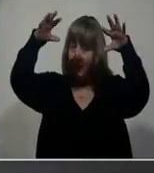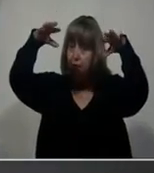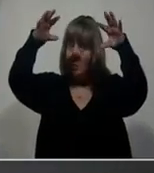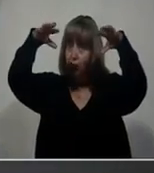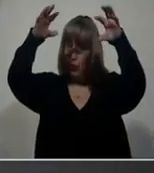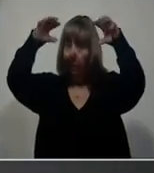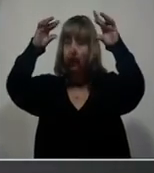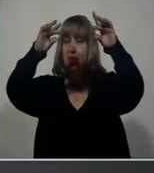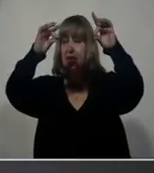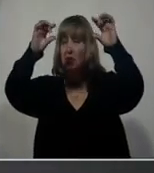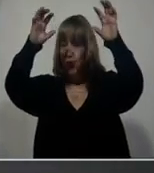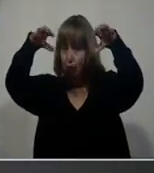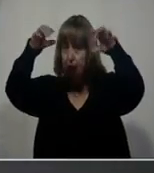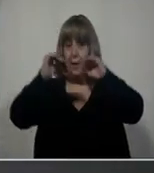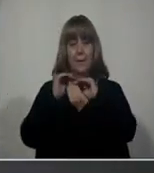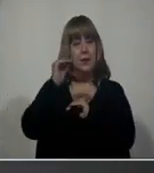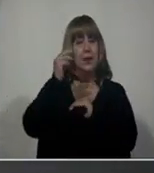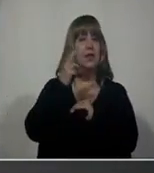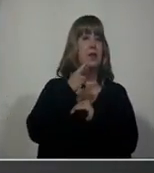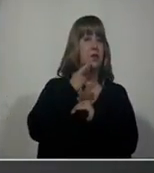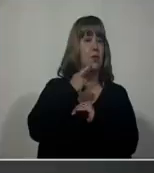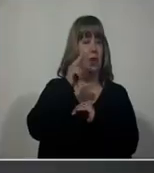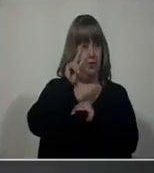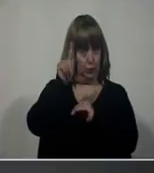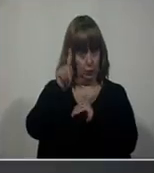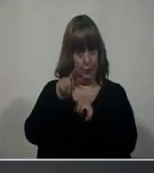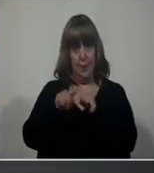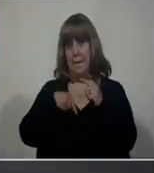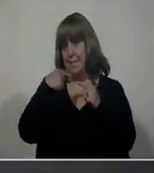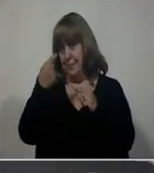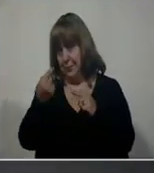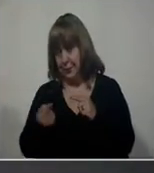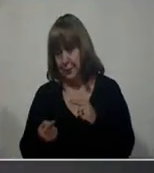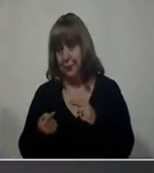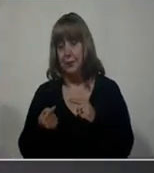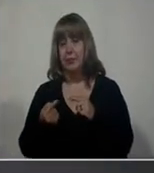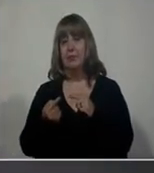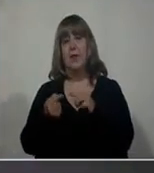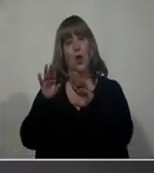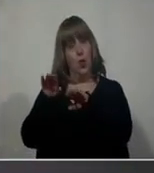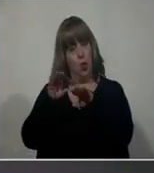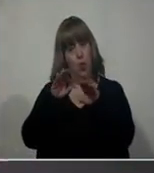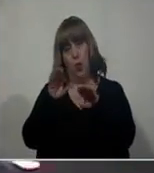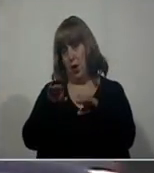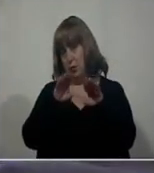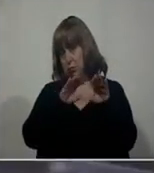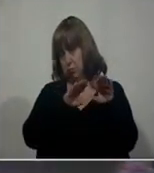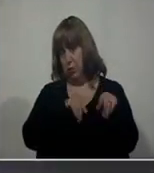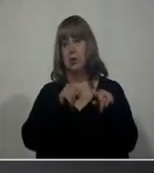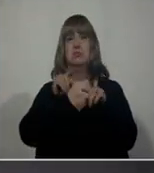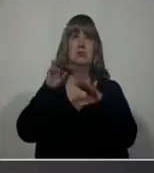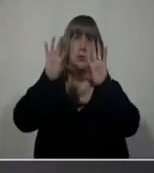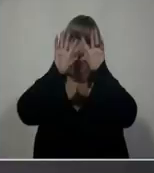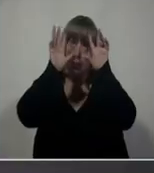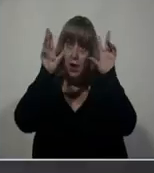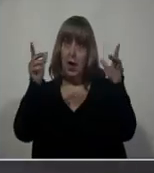forma de lloviznas, la máxima va a estar entre 19 y 21 grados. Mañana, nada cambia. Mañana sigue así, mayormente